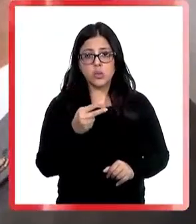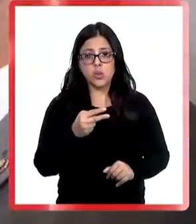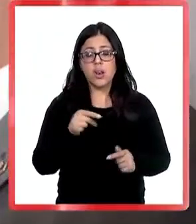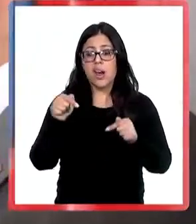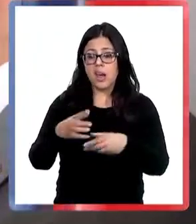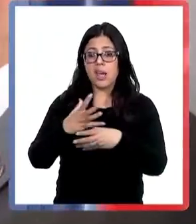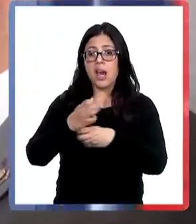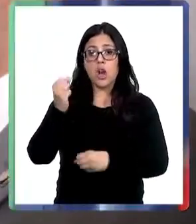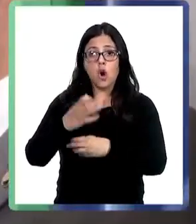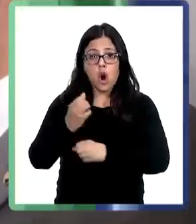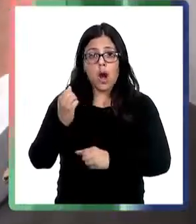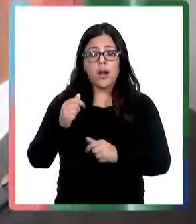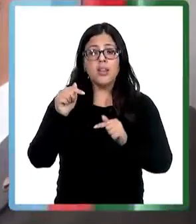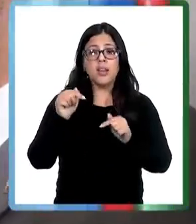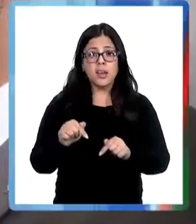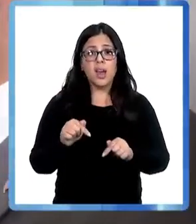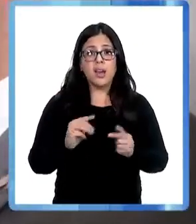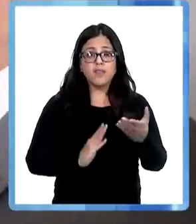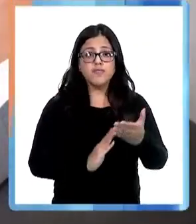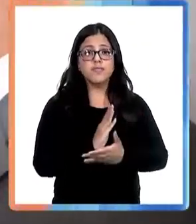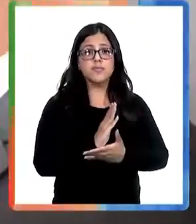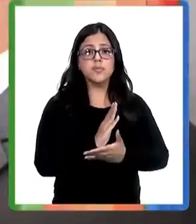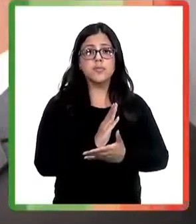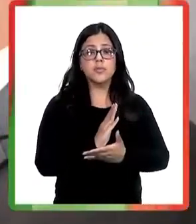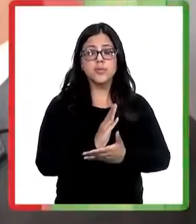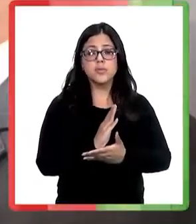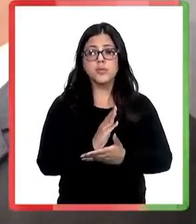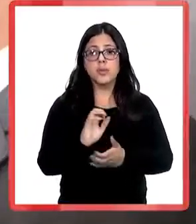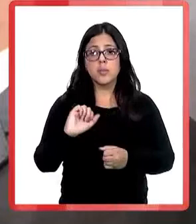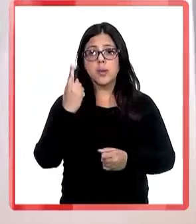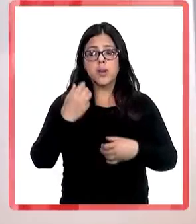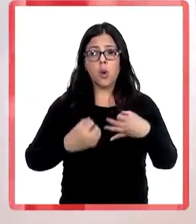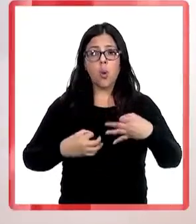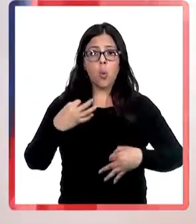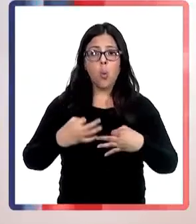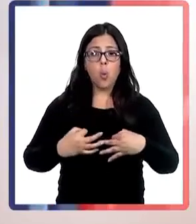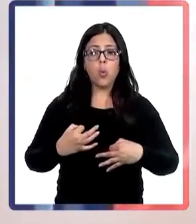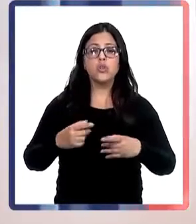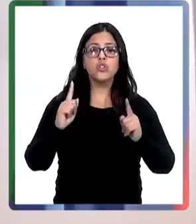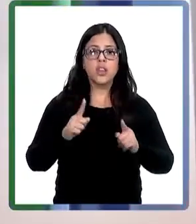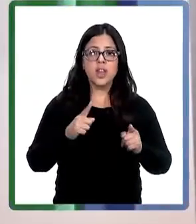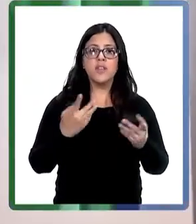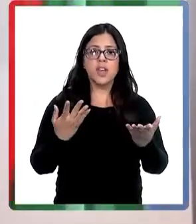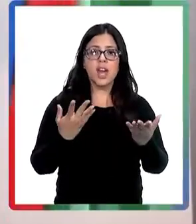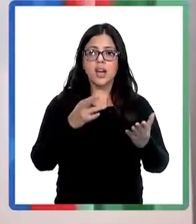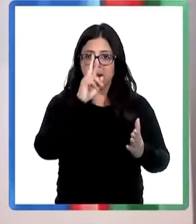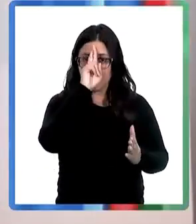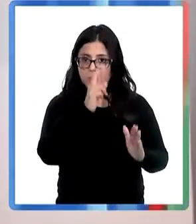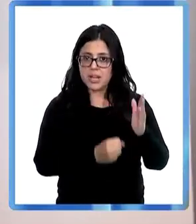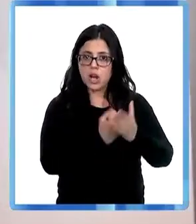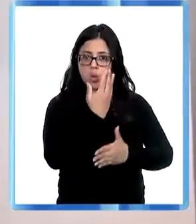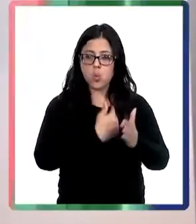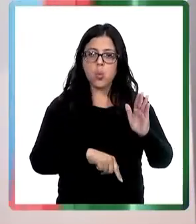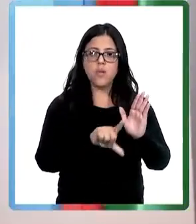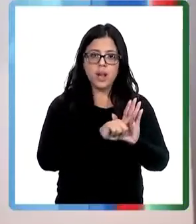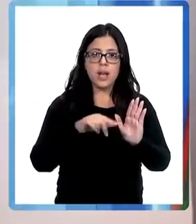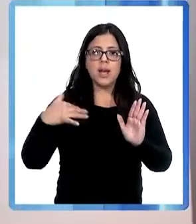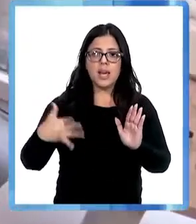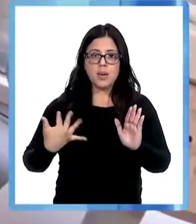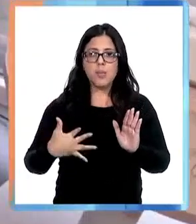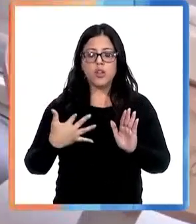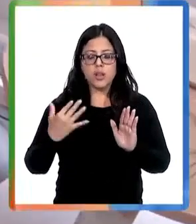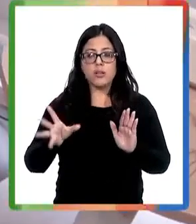juicio que debe apegarse a esta nueva ley cosa relevante considerando que marcará un precedente en la forma de llevar adelante